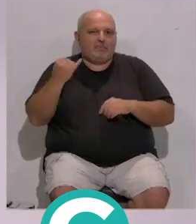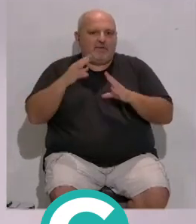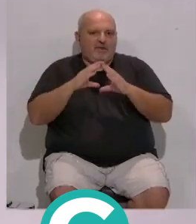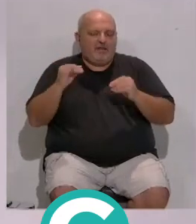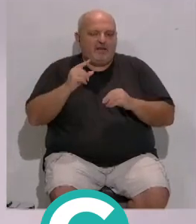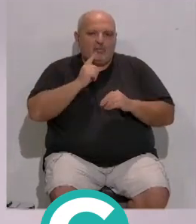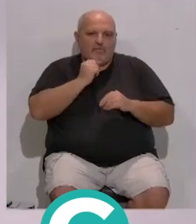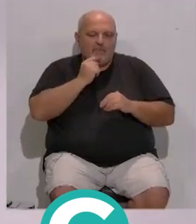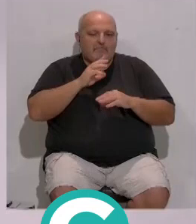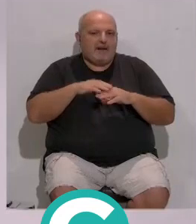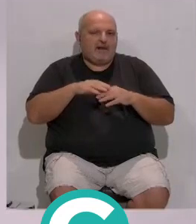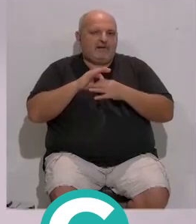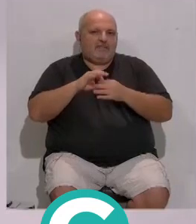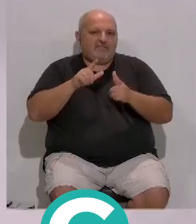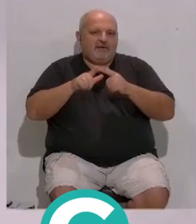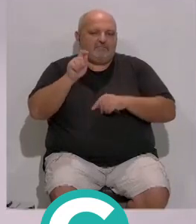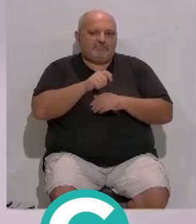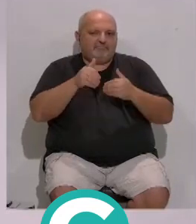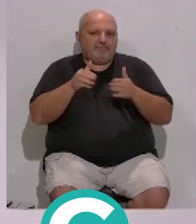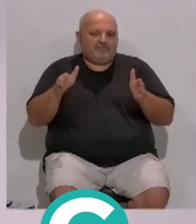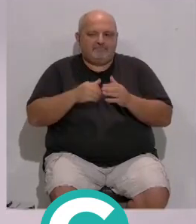de Andalucía para el viaje inaugural.